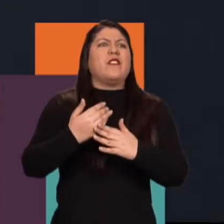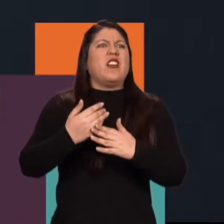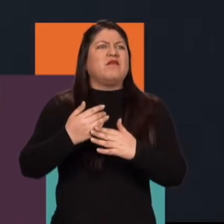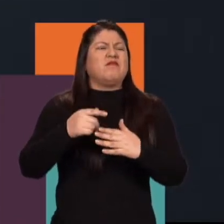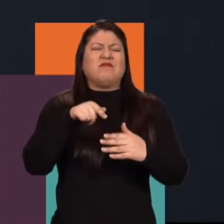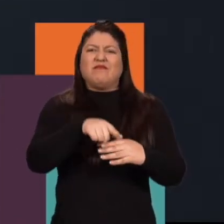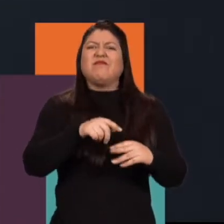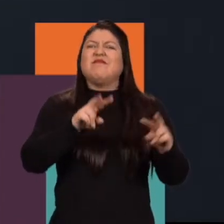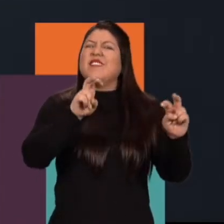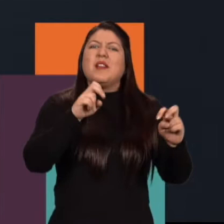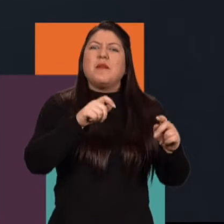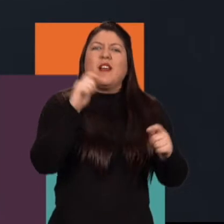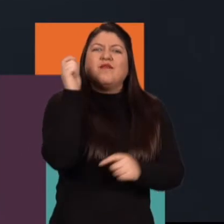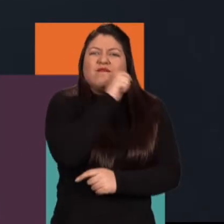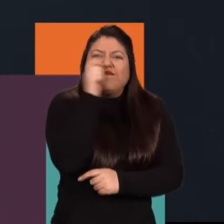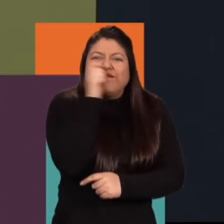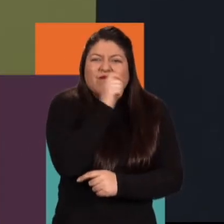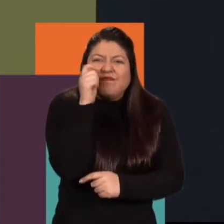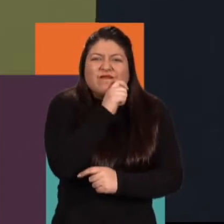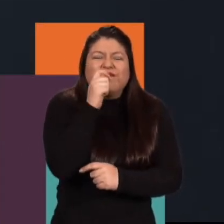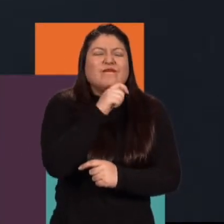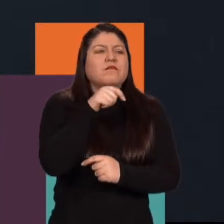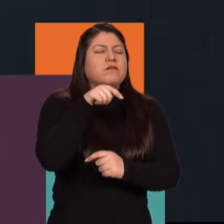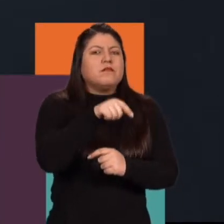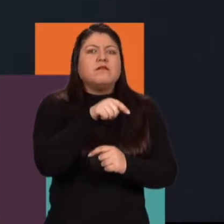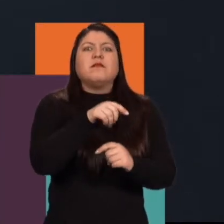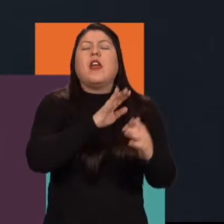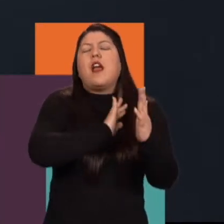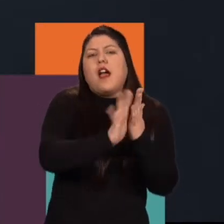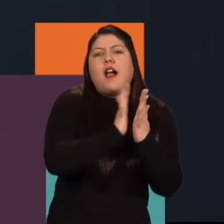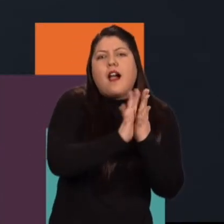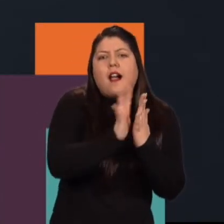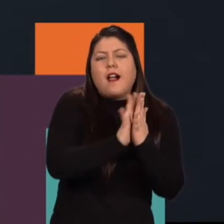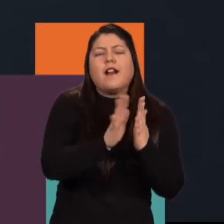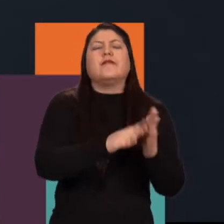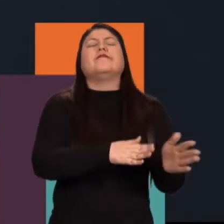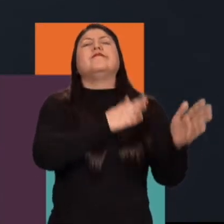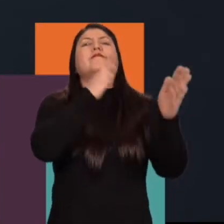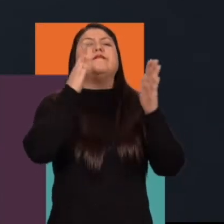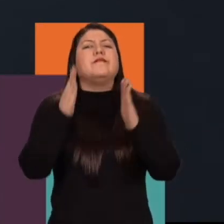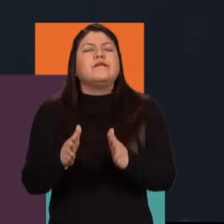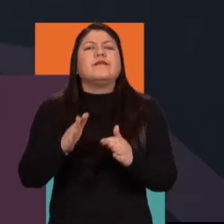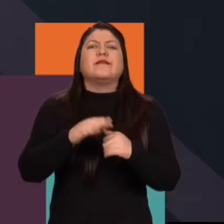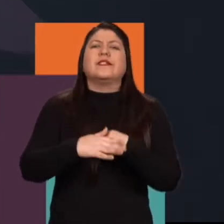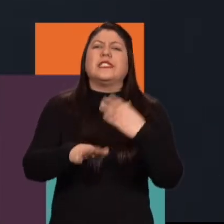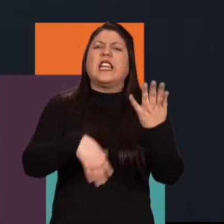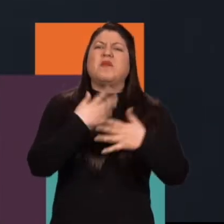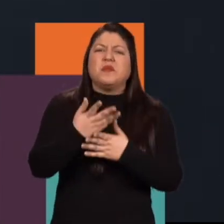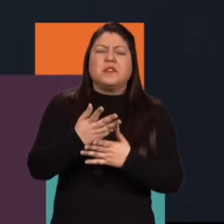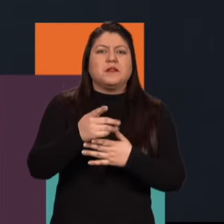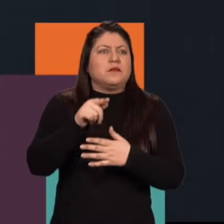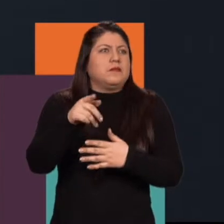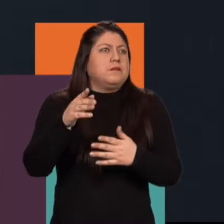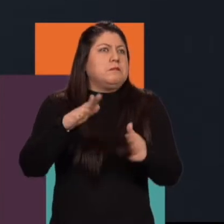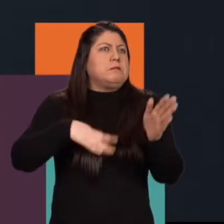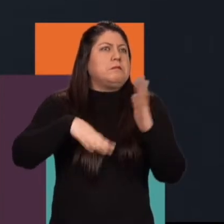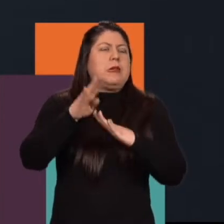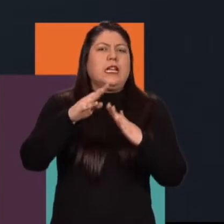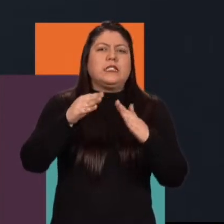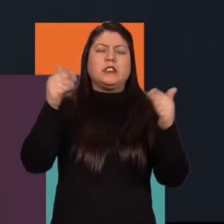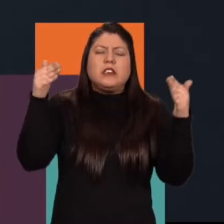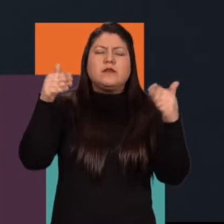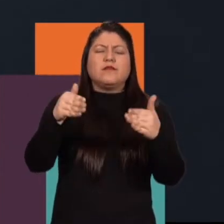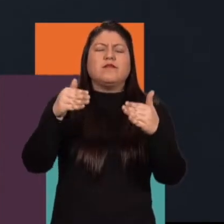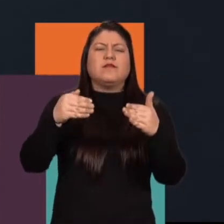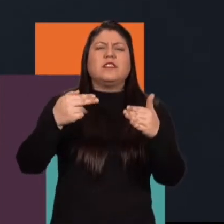gran época de narcotráfico que también todo tiene que ver con ese relato. Luego también arrancaron